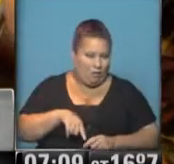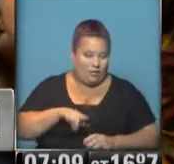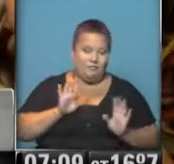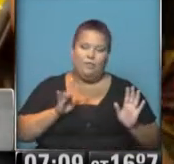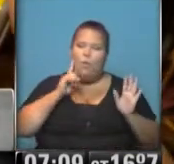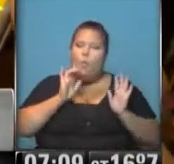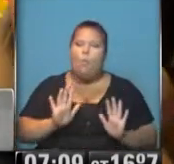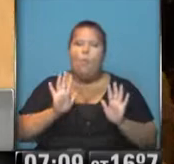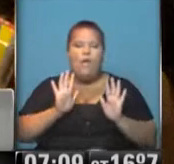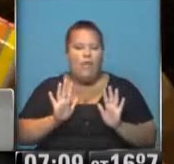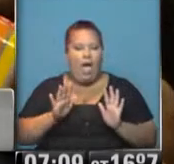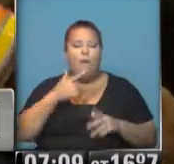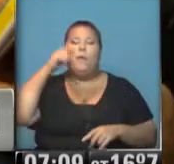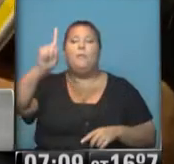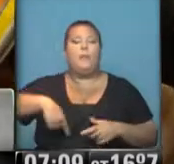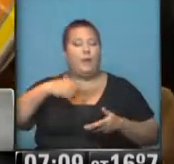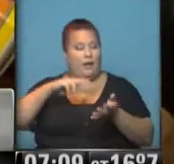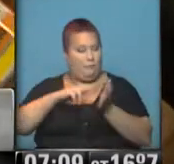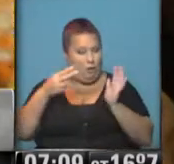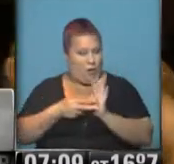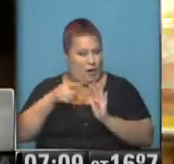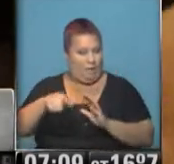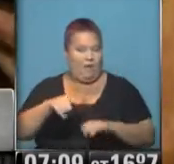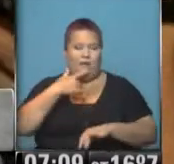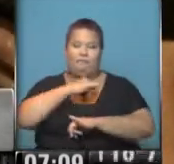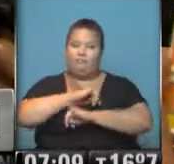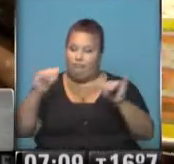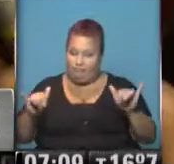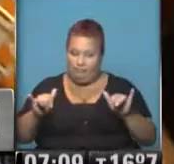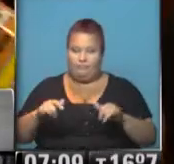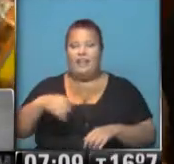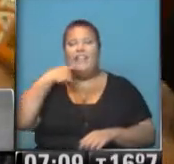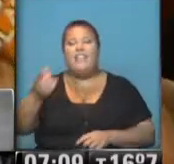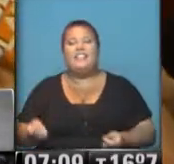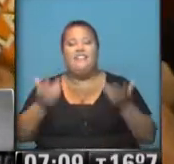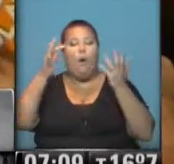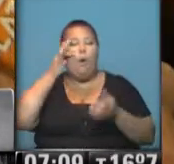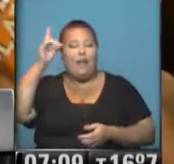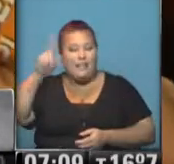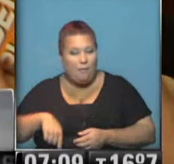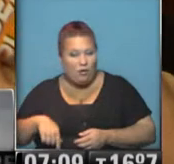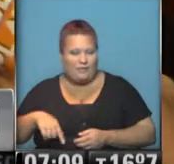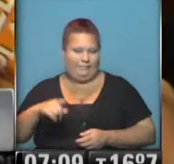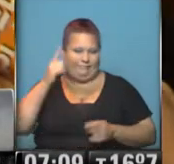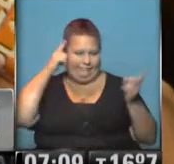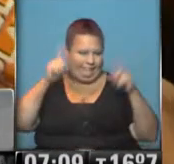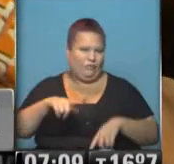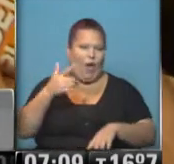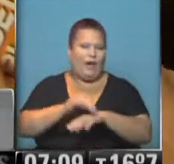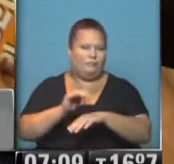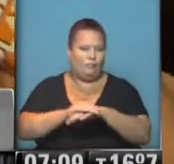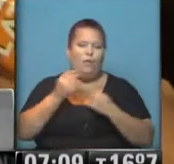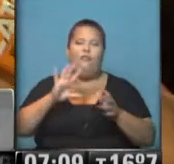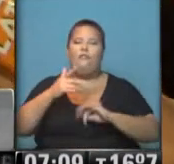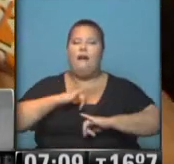tener mucho cuidado por las consecuencias de este tipo de declaraciones. Los que dicen que la inflación es del 40% son irresponsables porque es